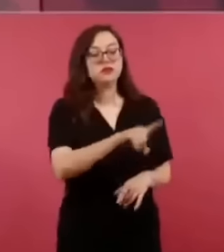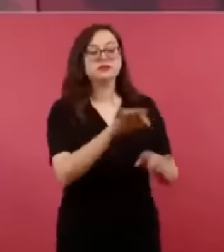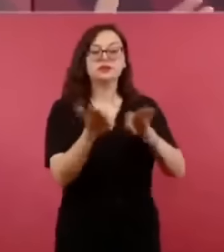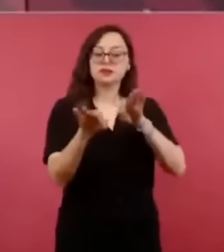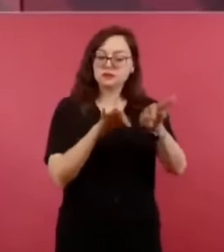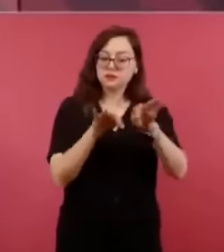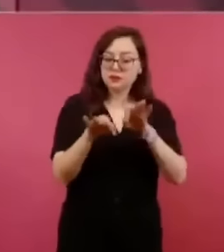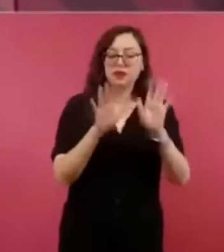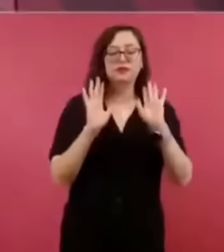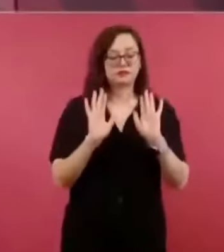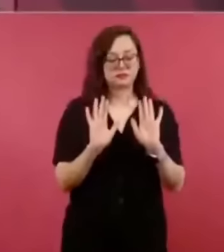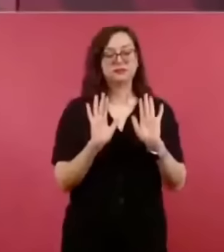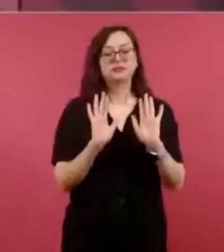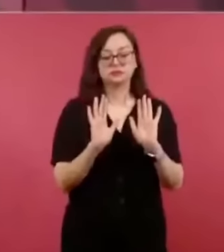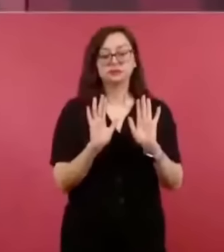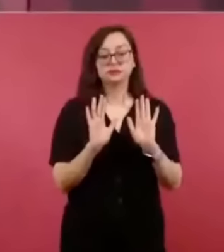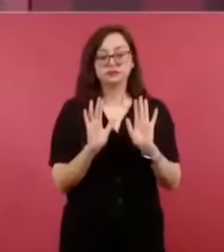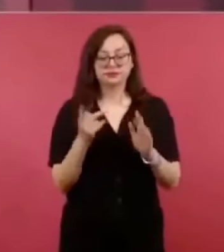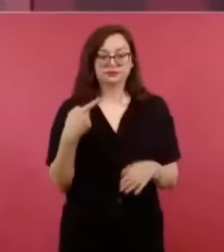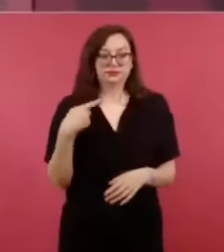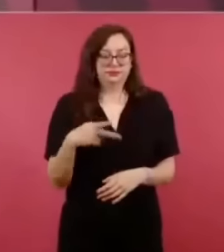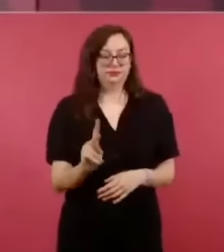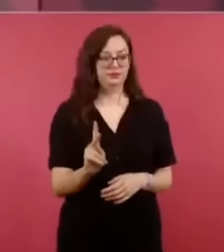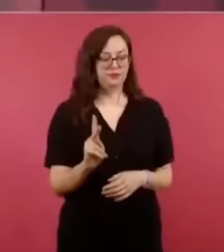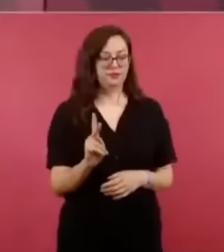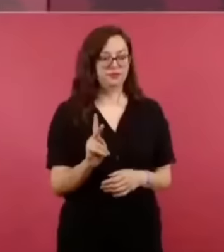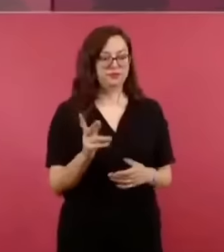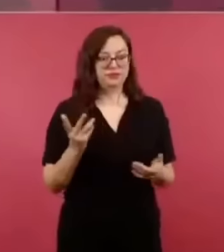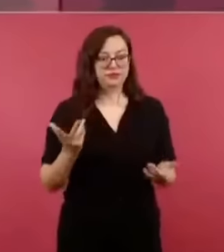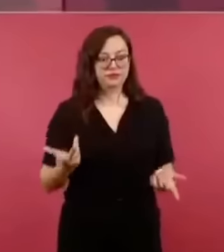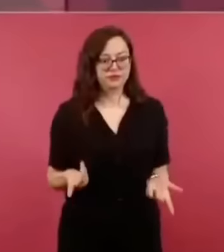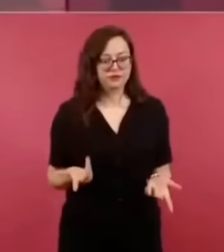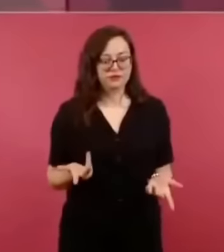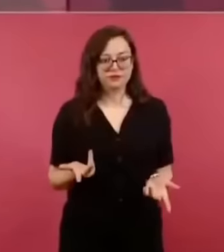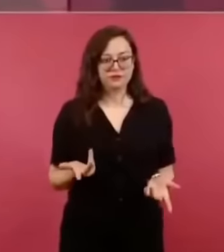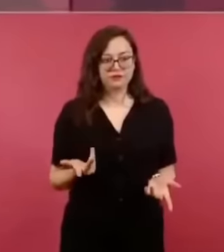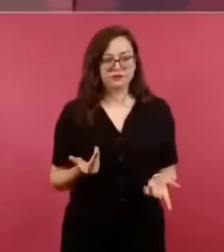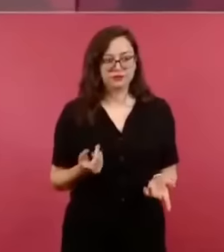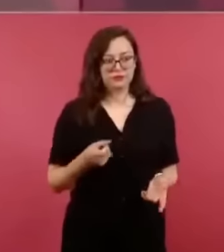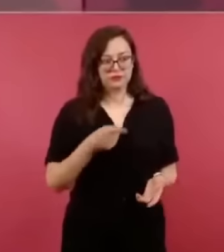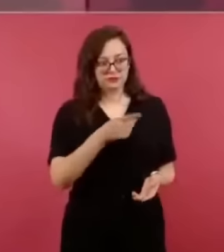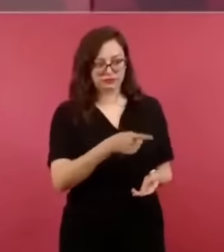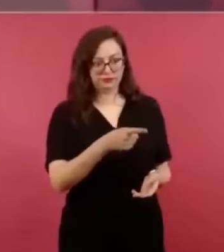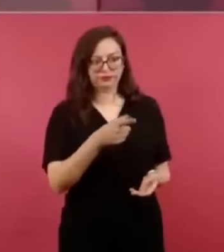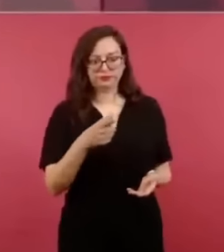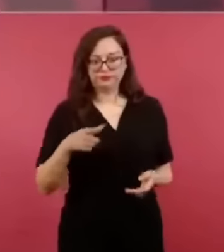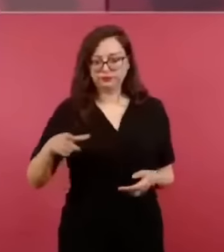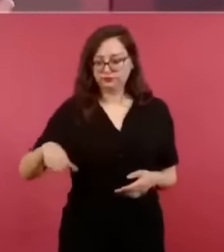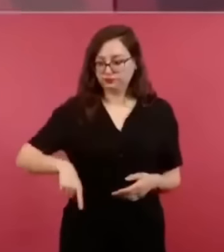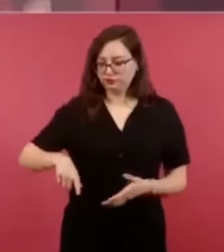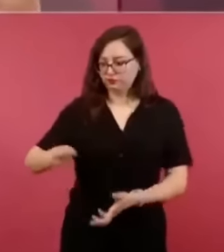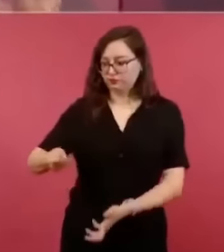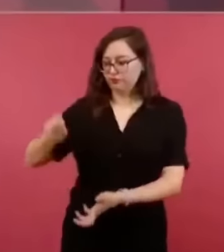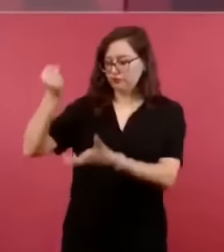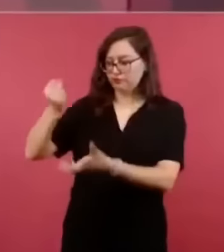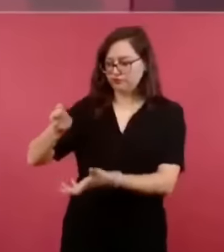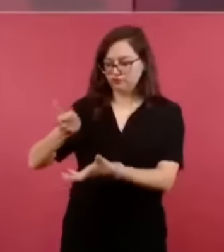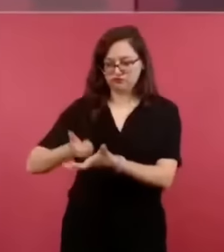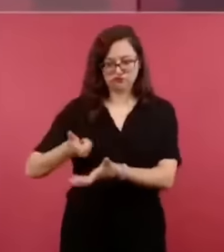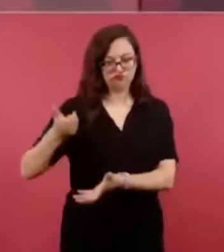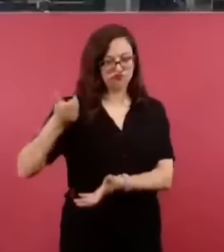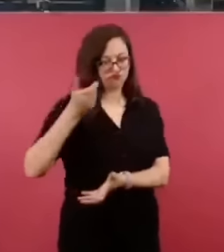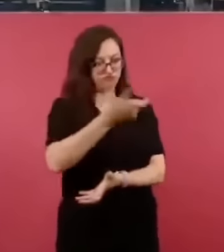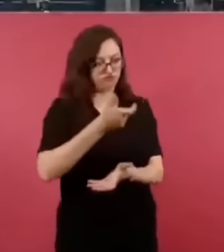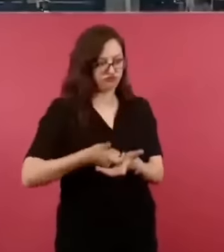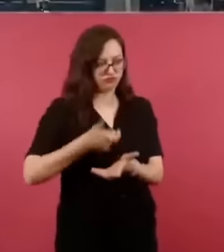del presupuesto público, si me paga el pueblo, ¿por qué voy a estar en contra del pueblo